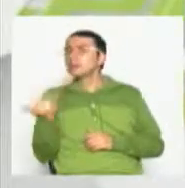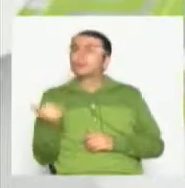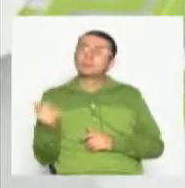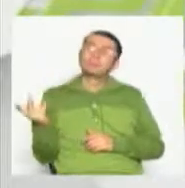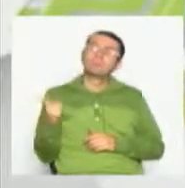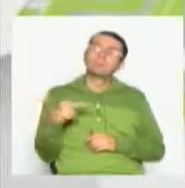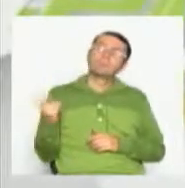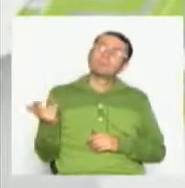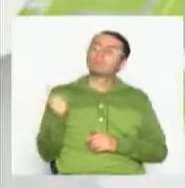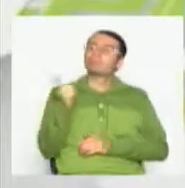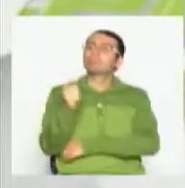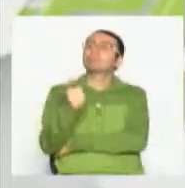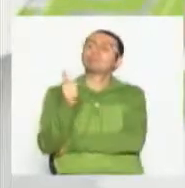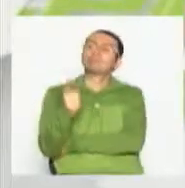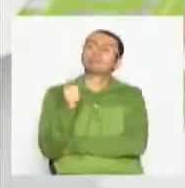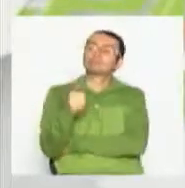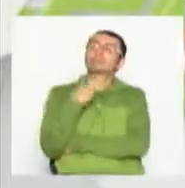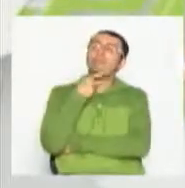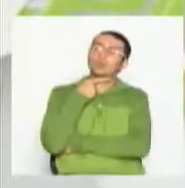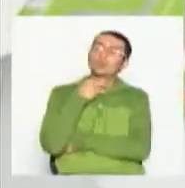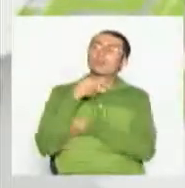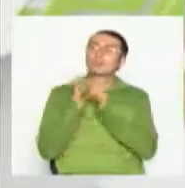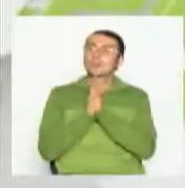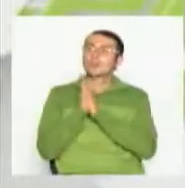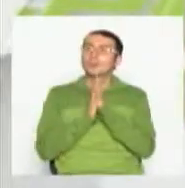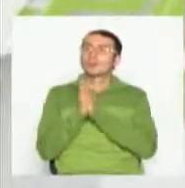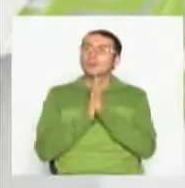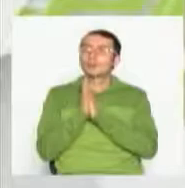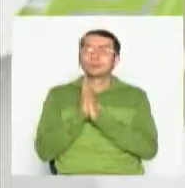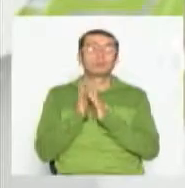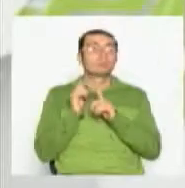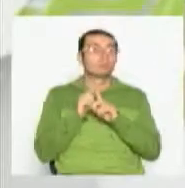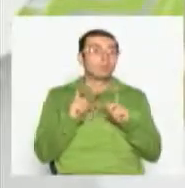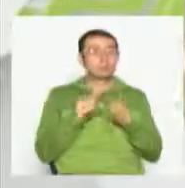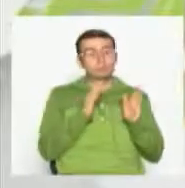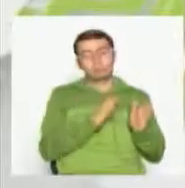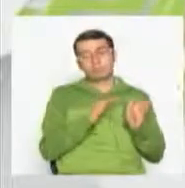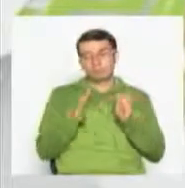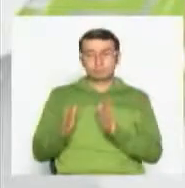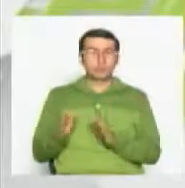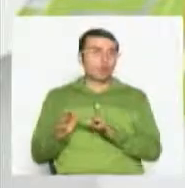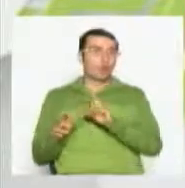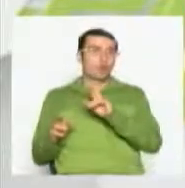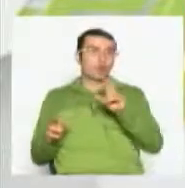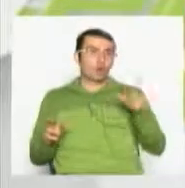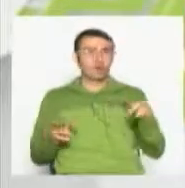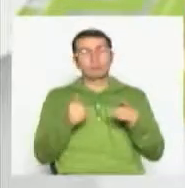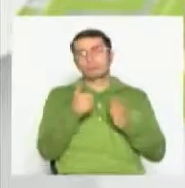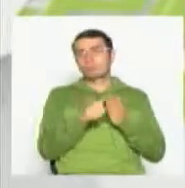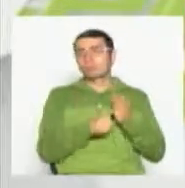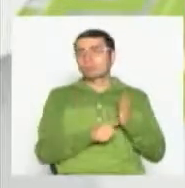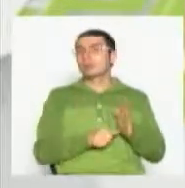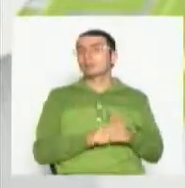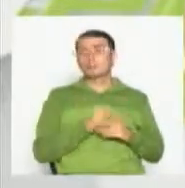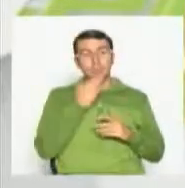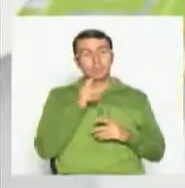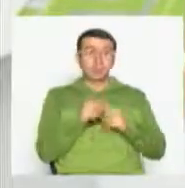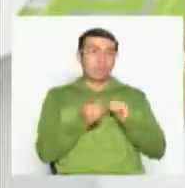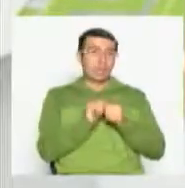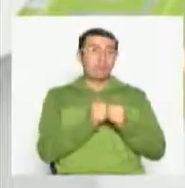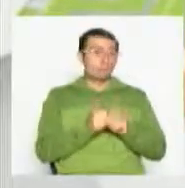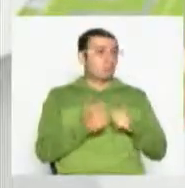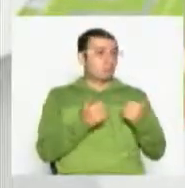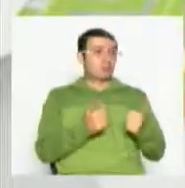igual, como tú lo planteas en la pregunta, tener apertura a otra clase de programas, ¿cierto? O sea, los deportes son buenos,